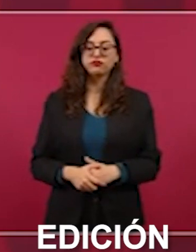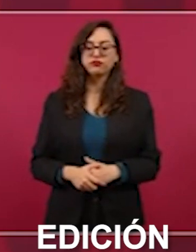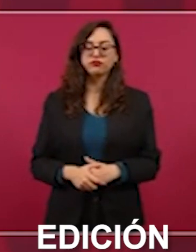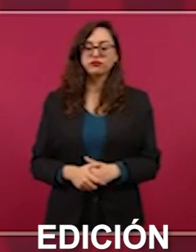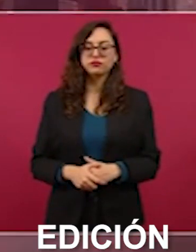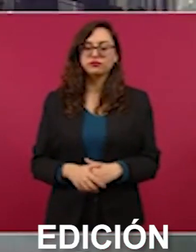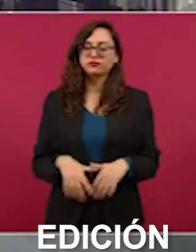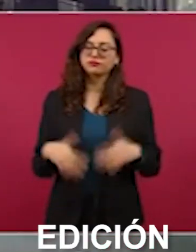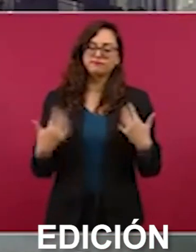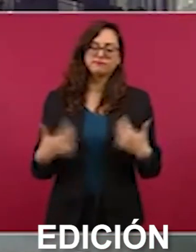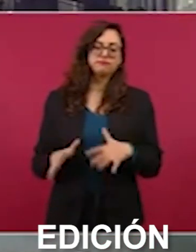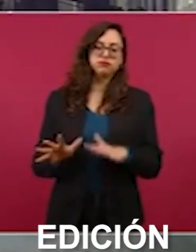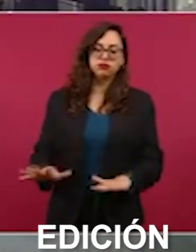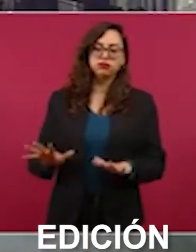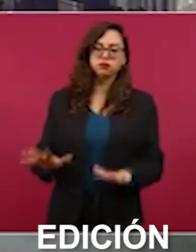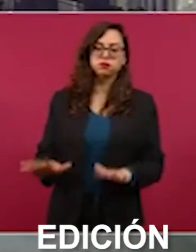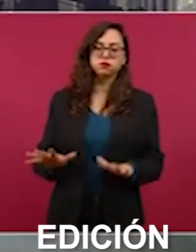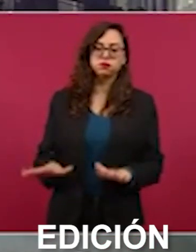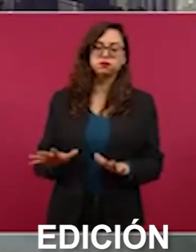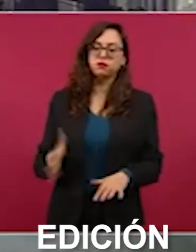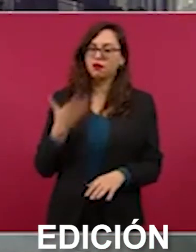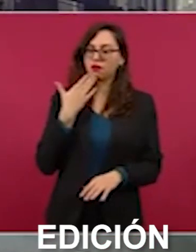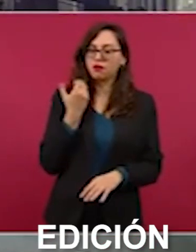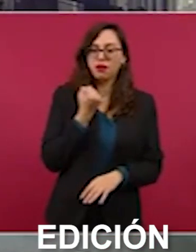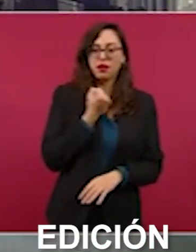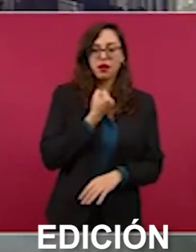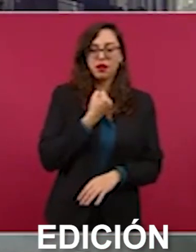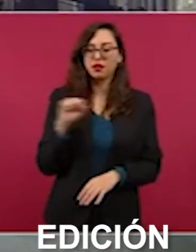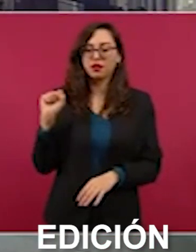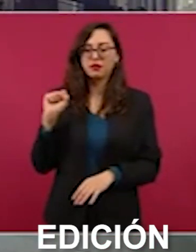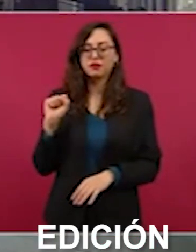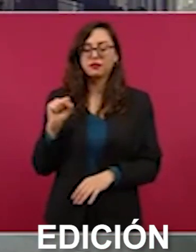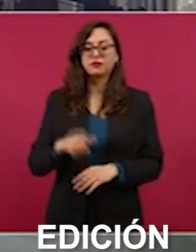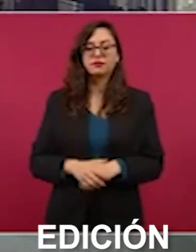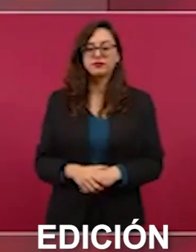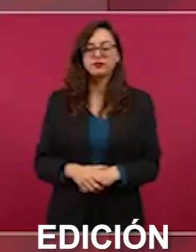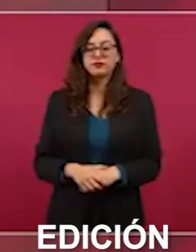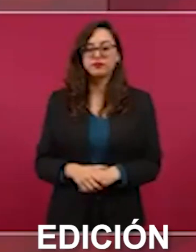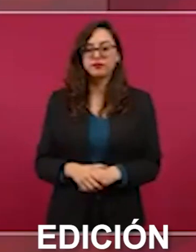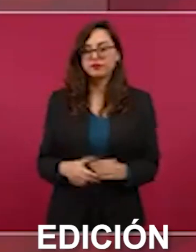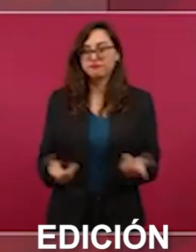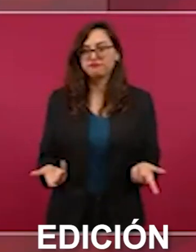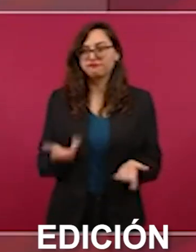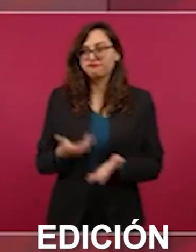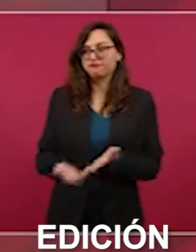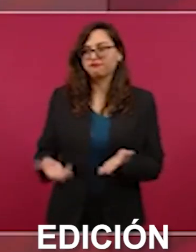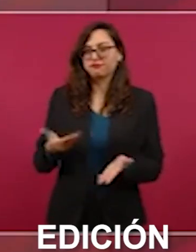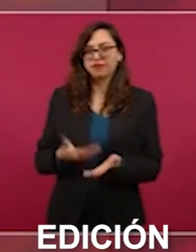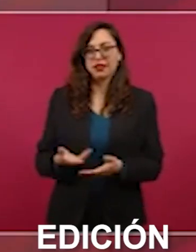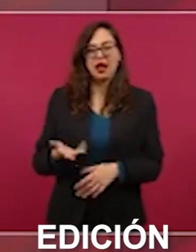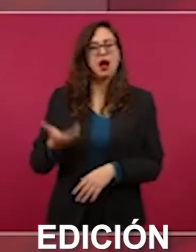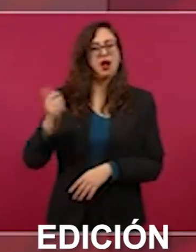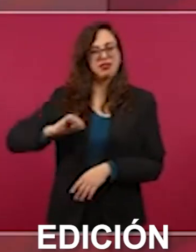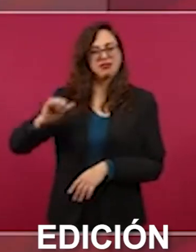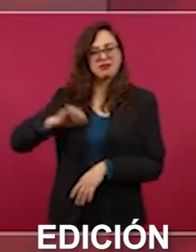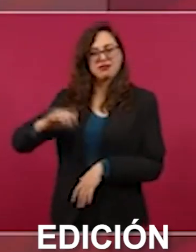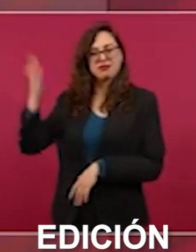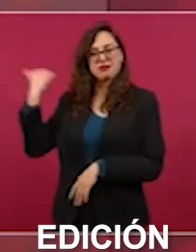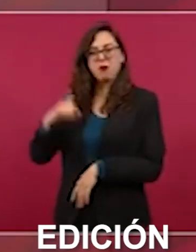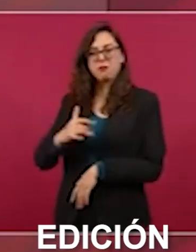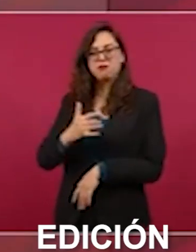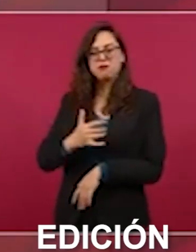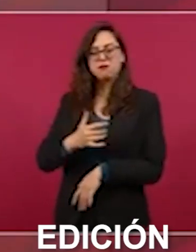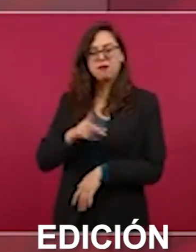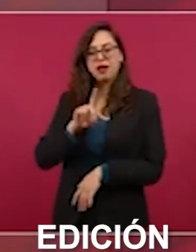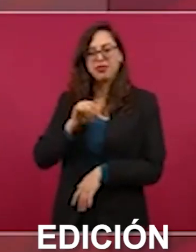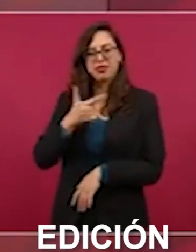extraordinario el Diego Rivera de nuestro tiempo bueno